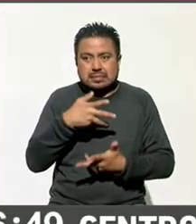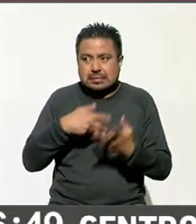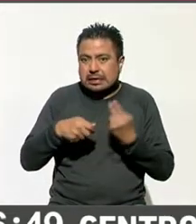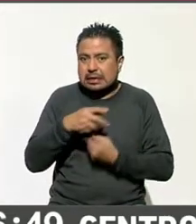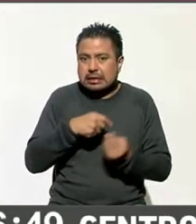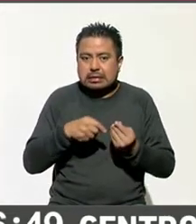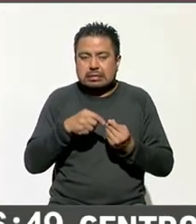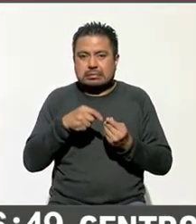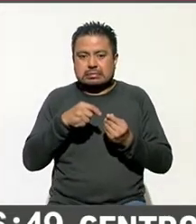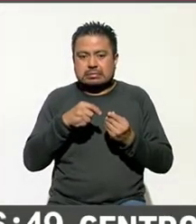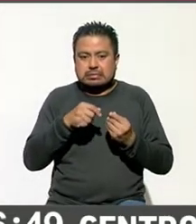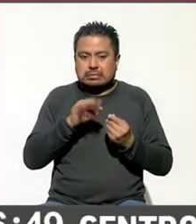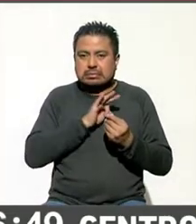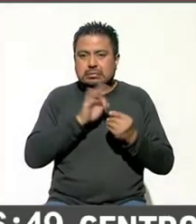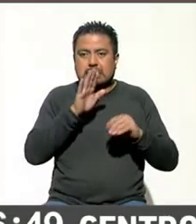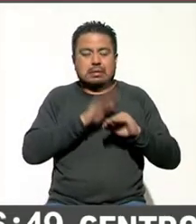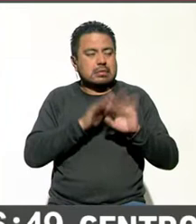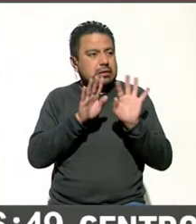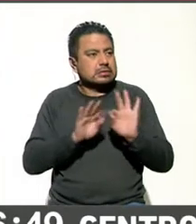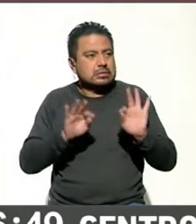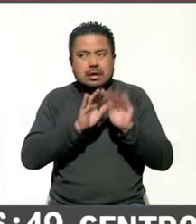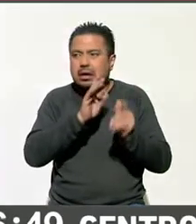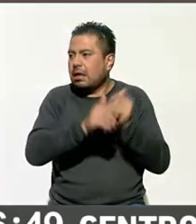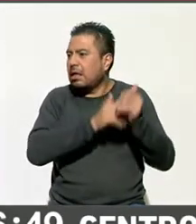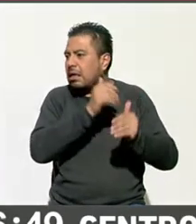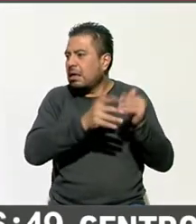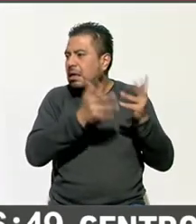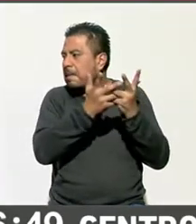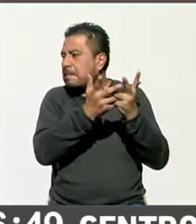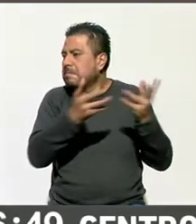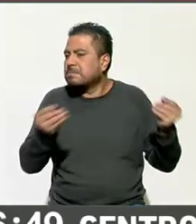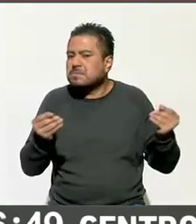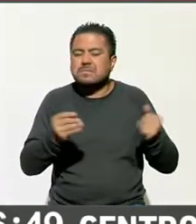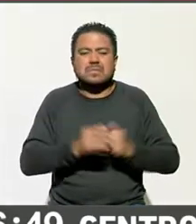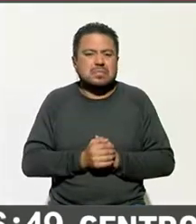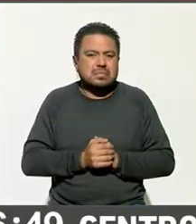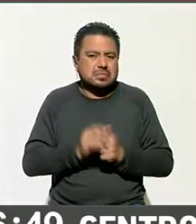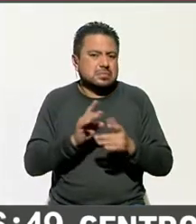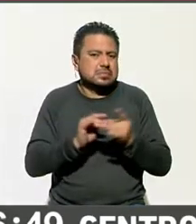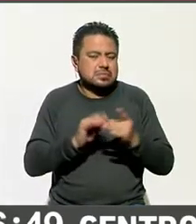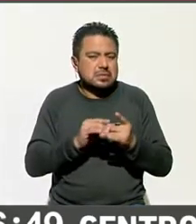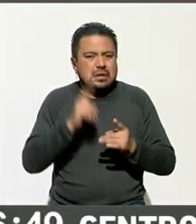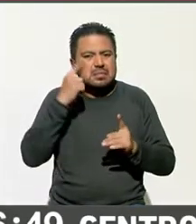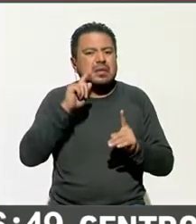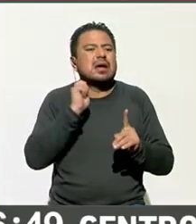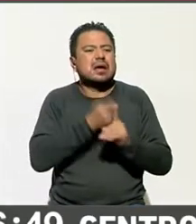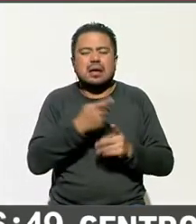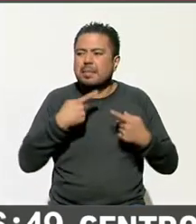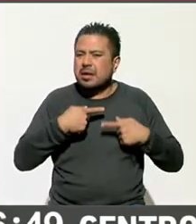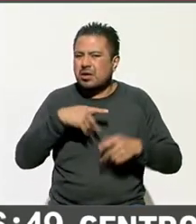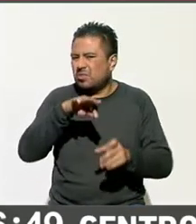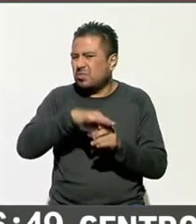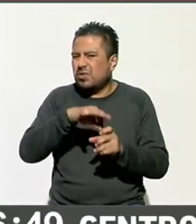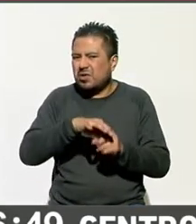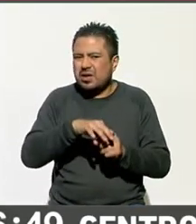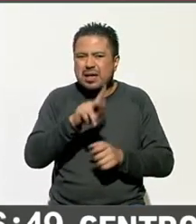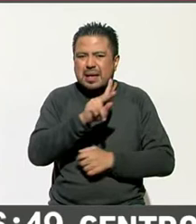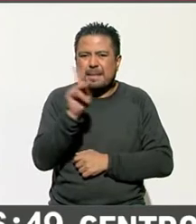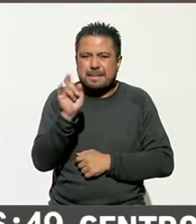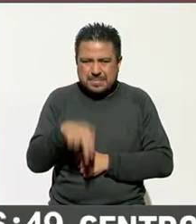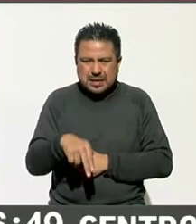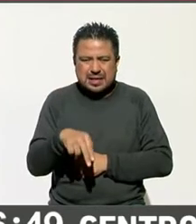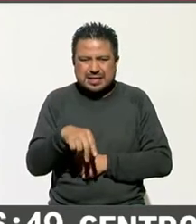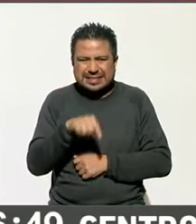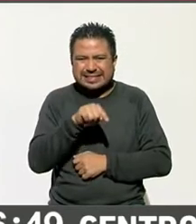acabó siendo lo más importante, digamos, para los votantes de Acción Nacional,